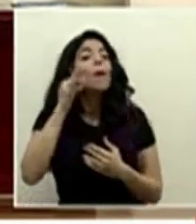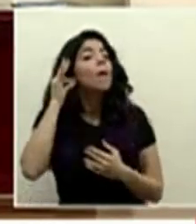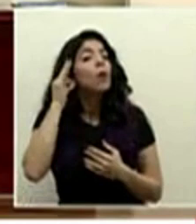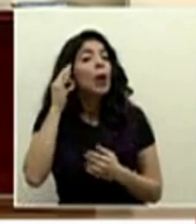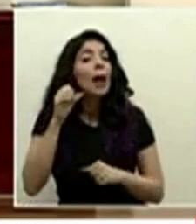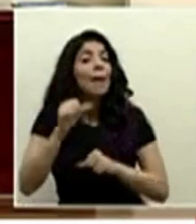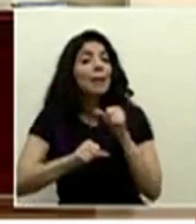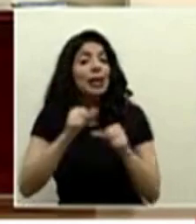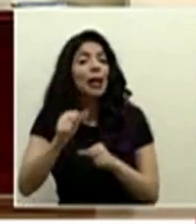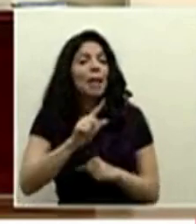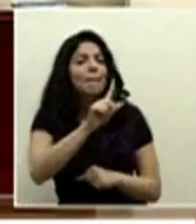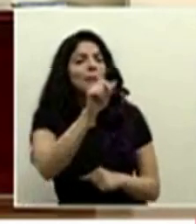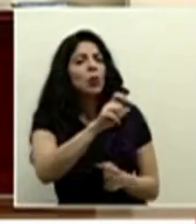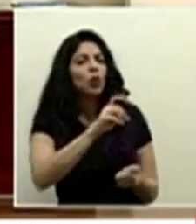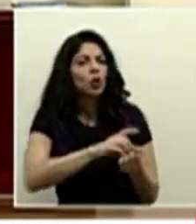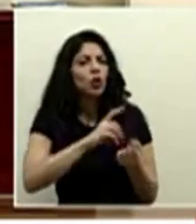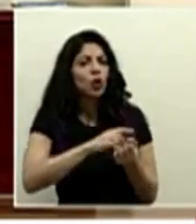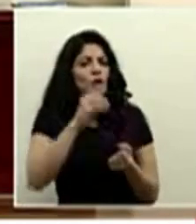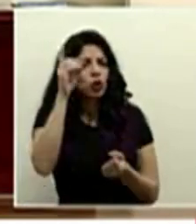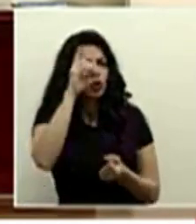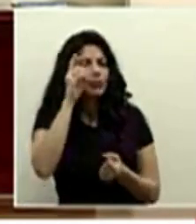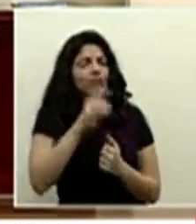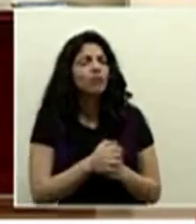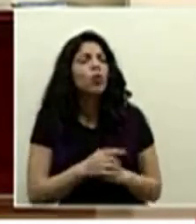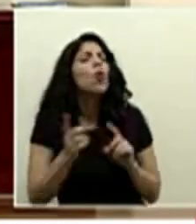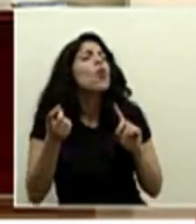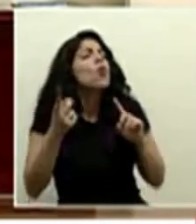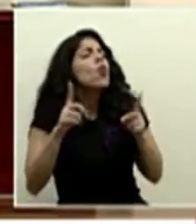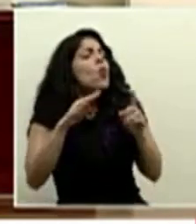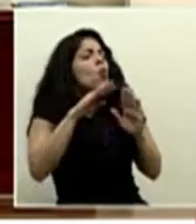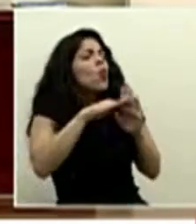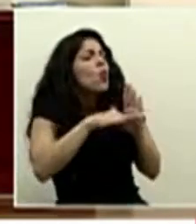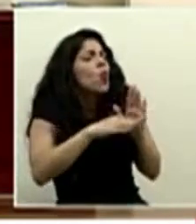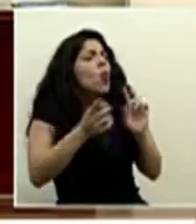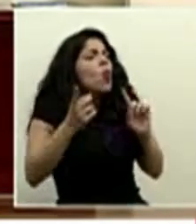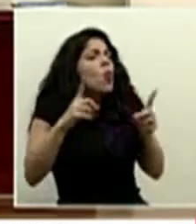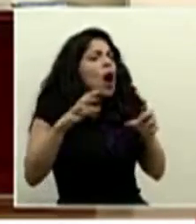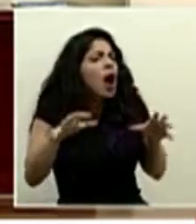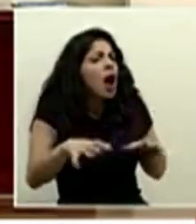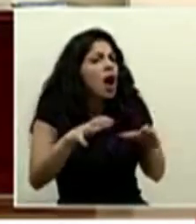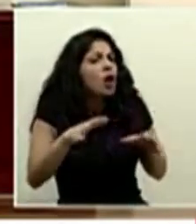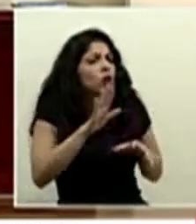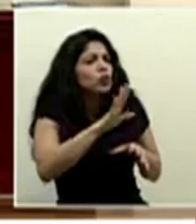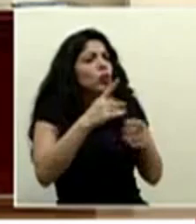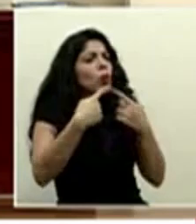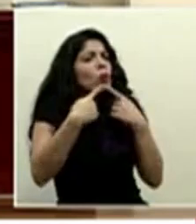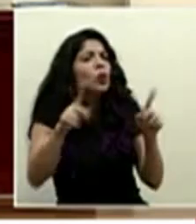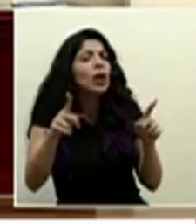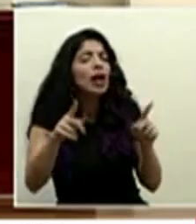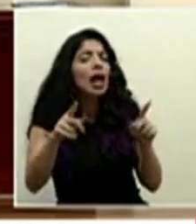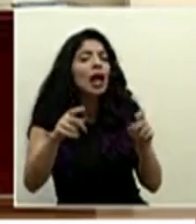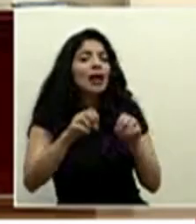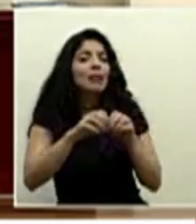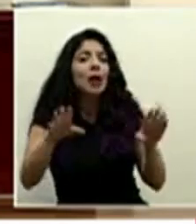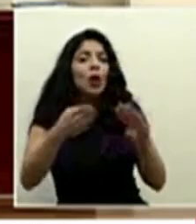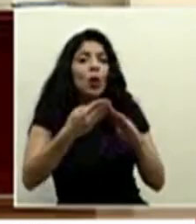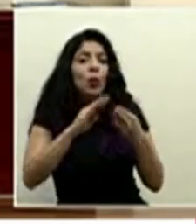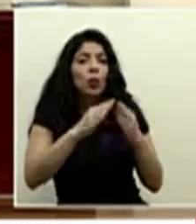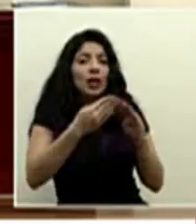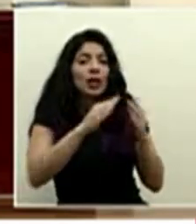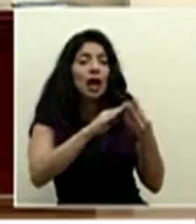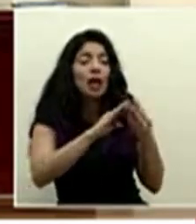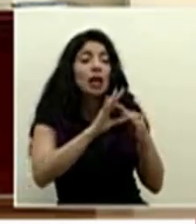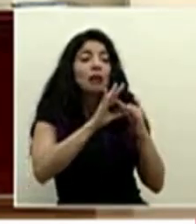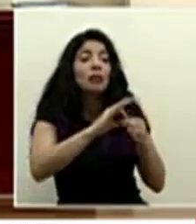emprendedoras consulta el doctor Salas ¿cuál es el protocolo o acciones a partir de la declaratoria de transmisión comunitaria en lo que